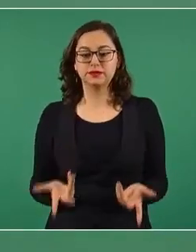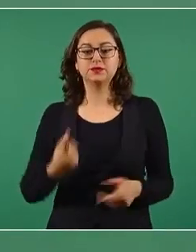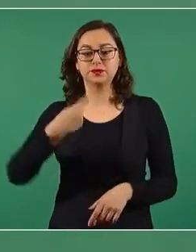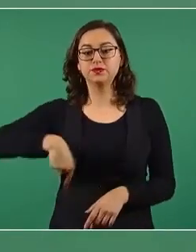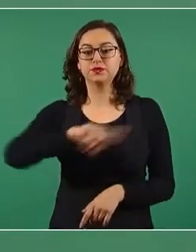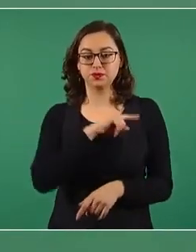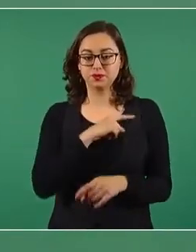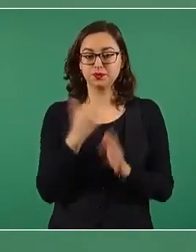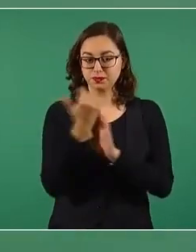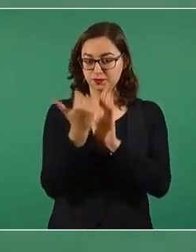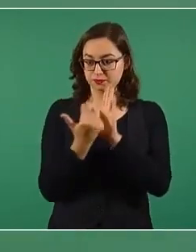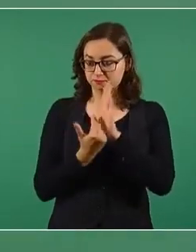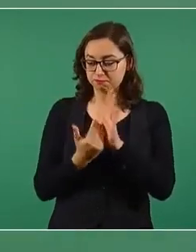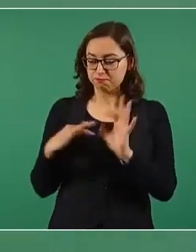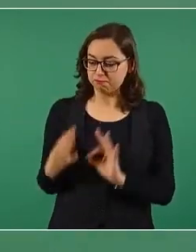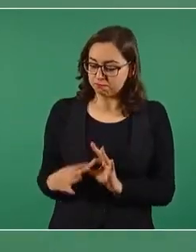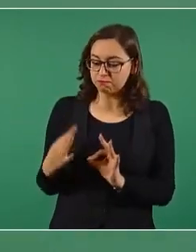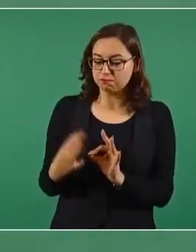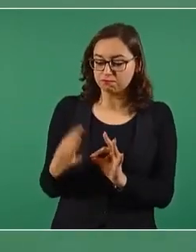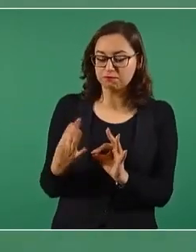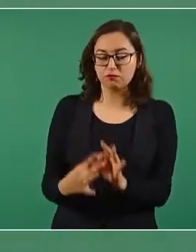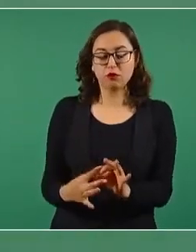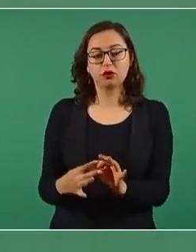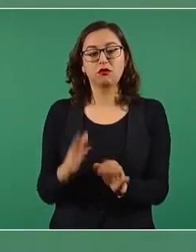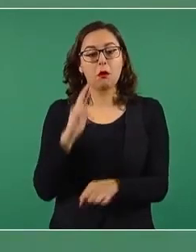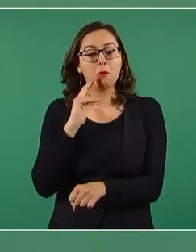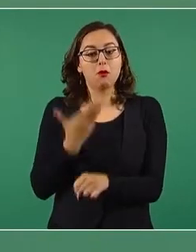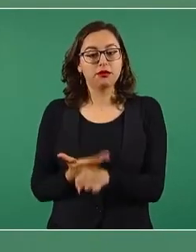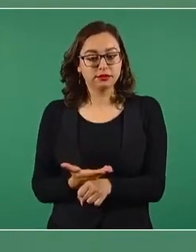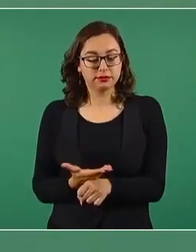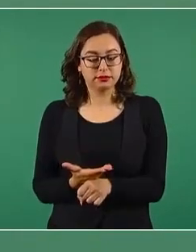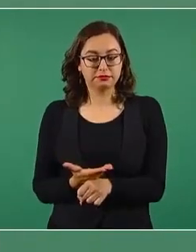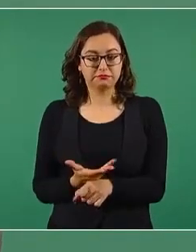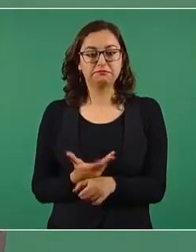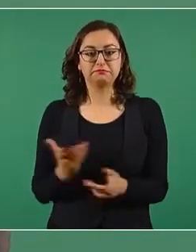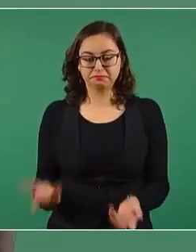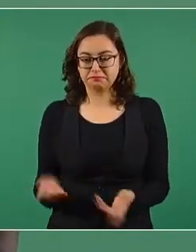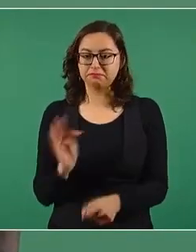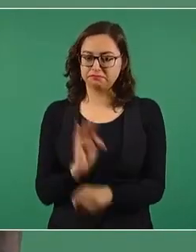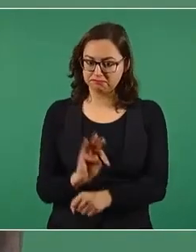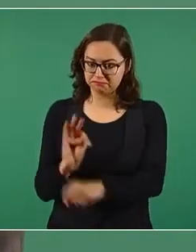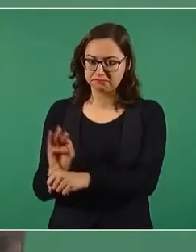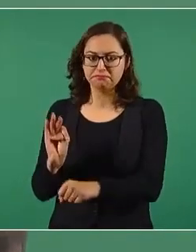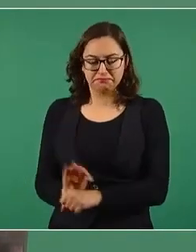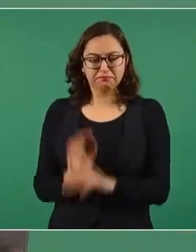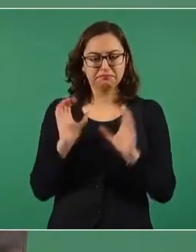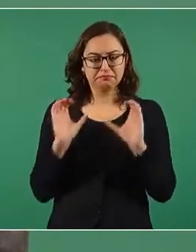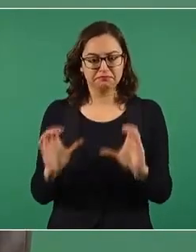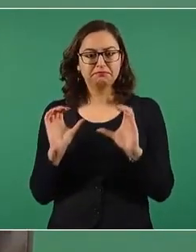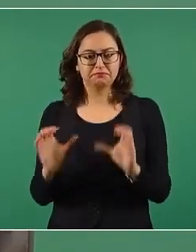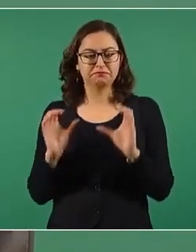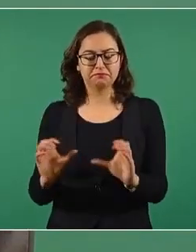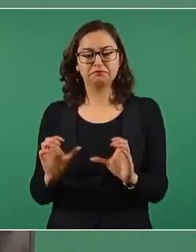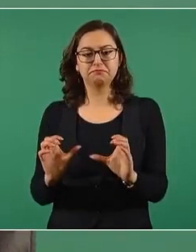manera muy responsable y va a haber protección y